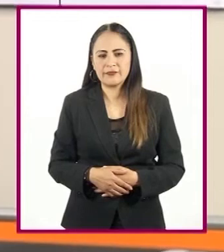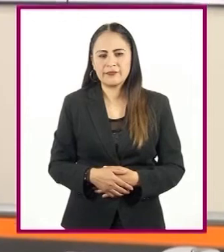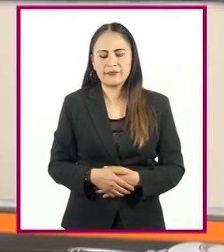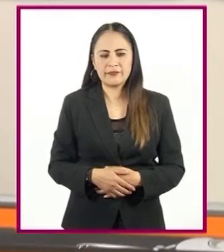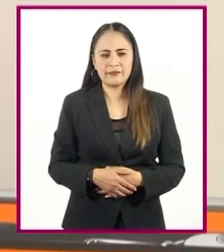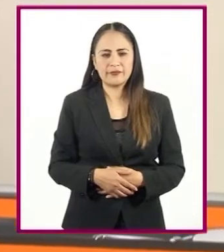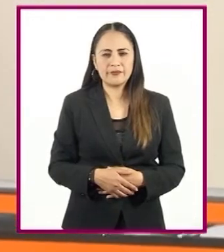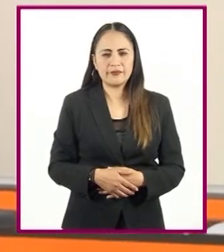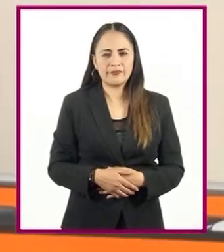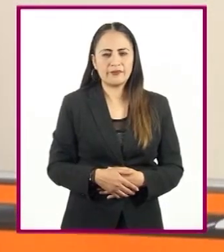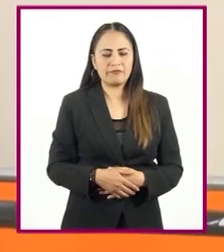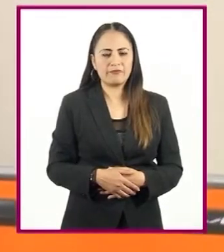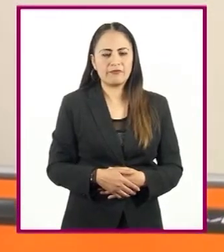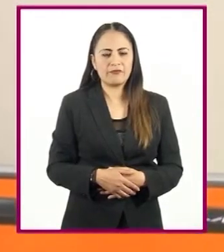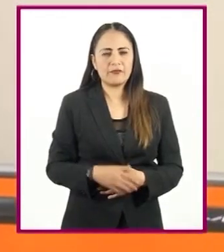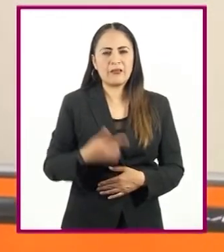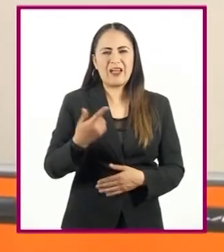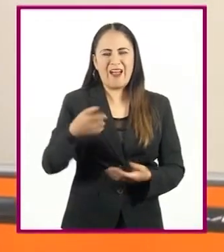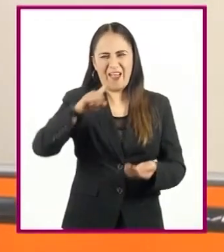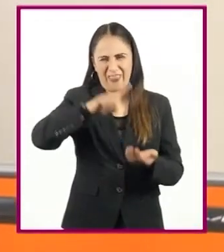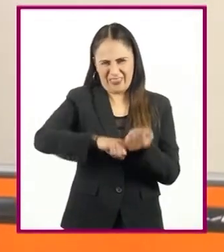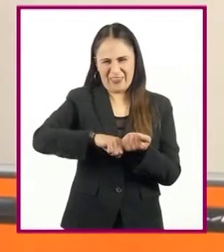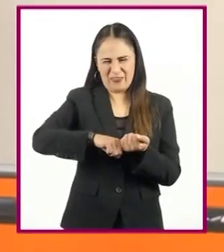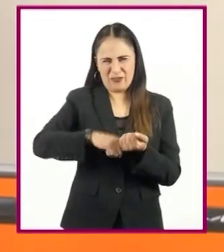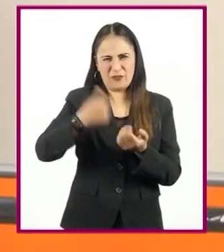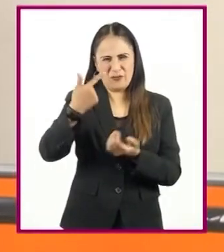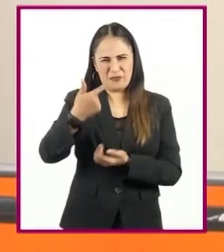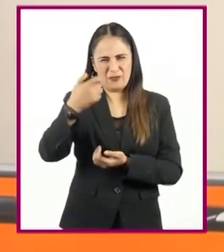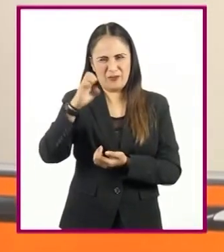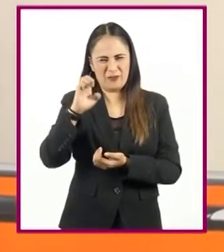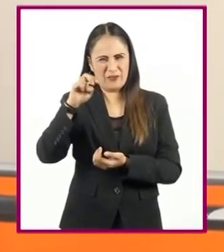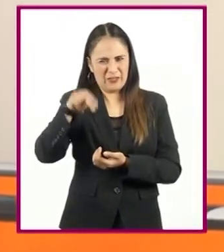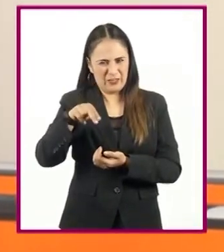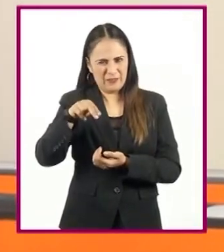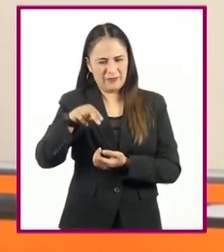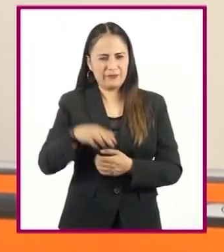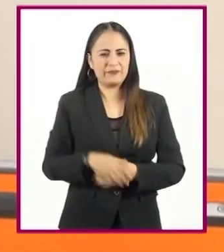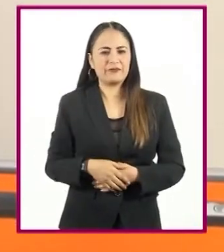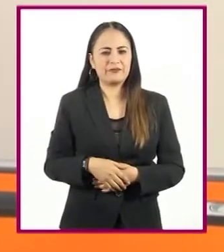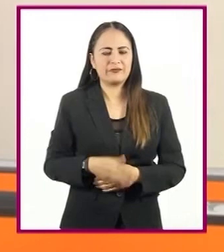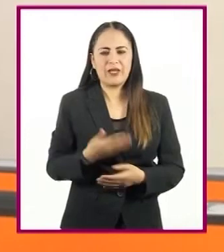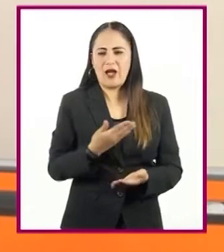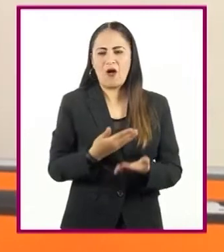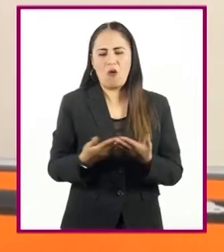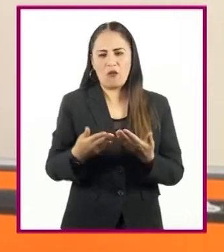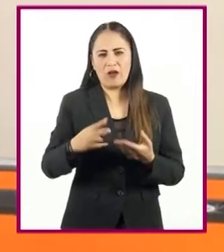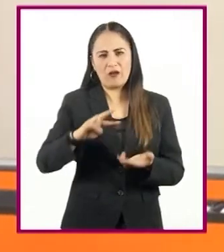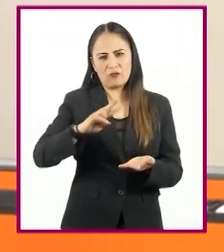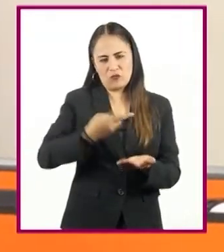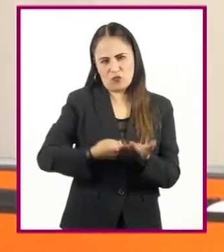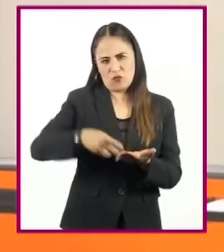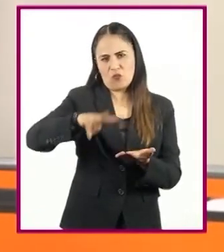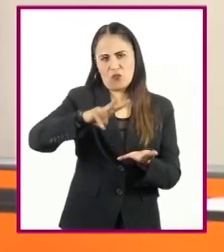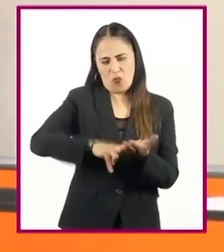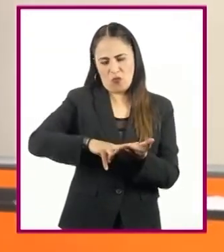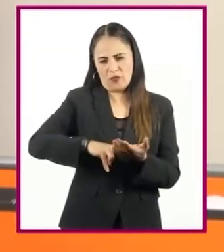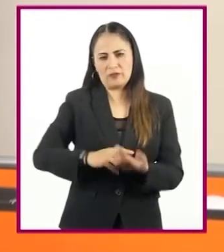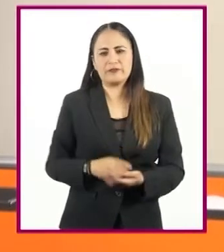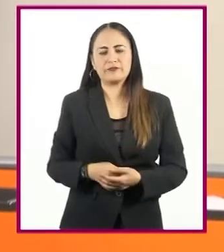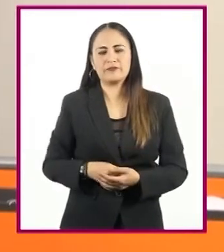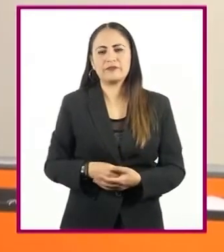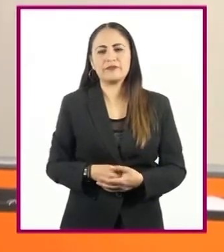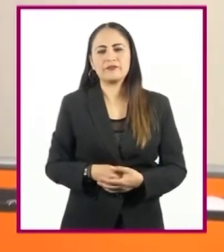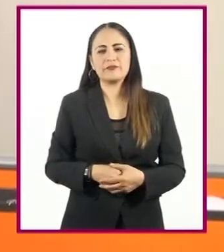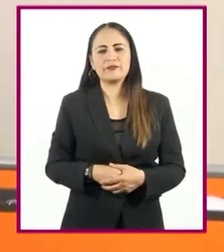Que todo su genotipo que registramos en la primera parte está combinado. Por ejemplo,